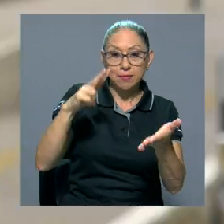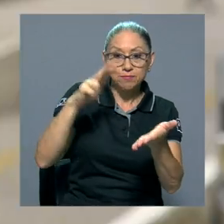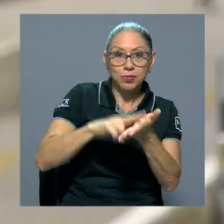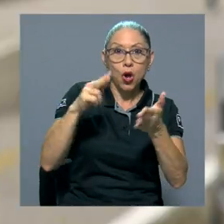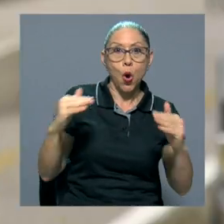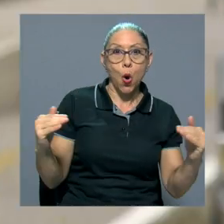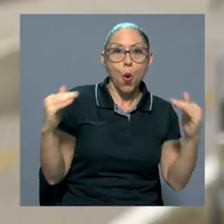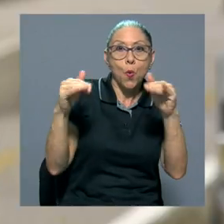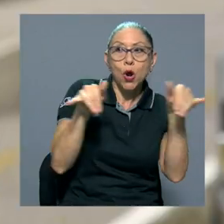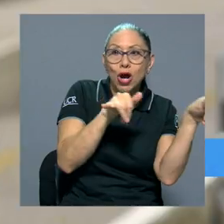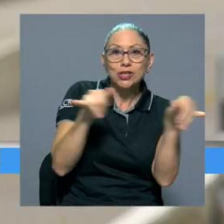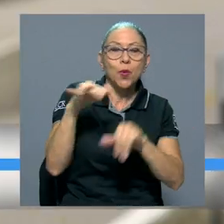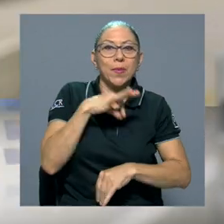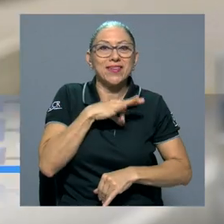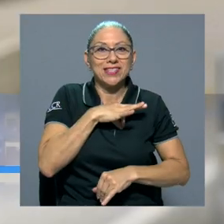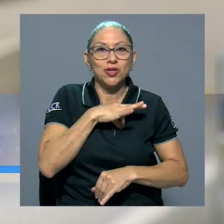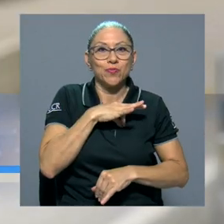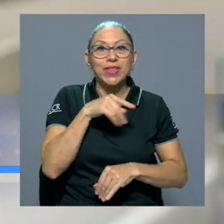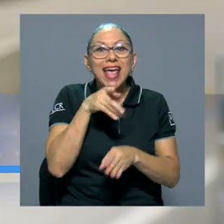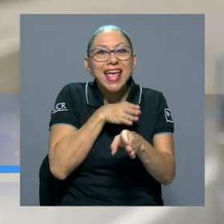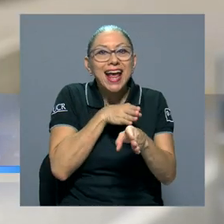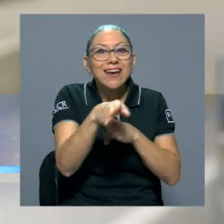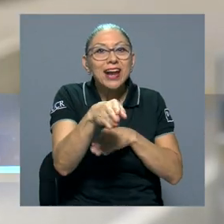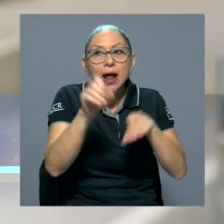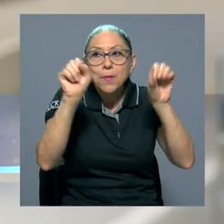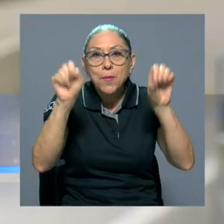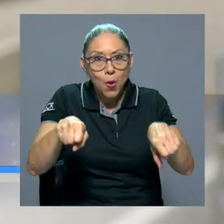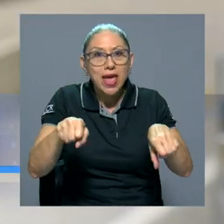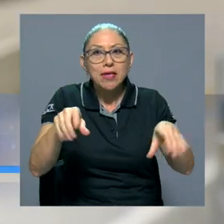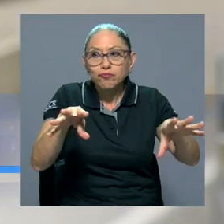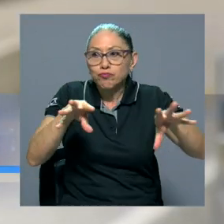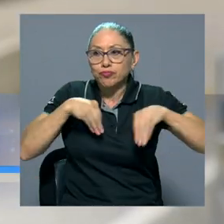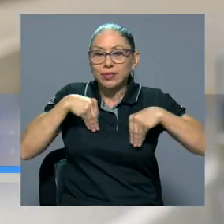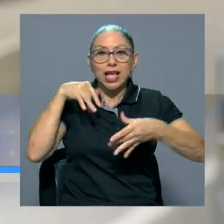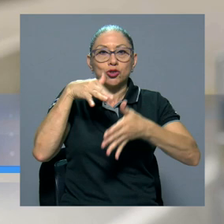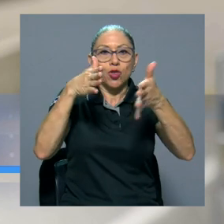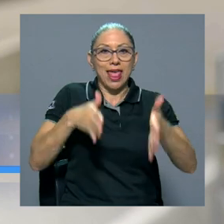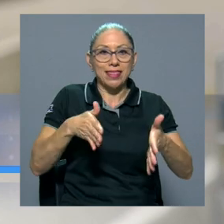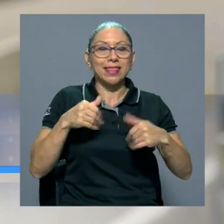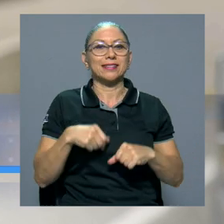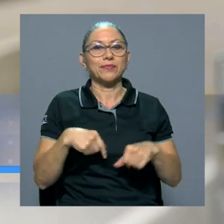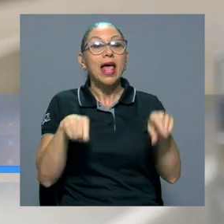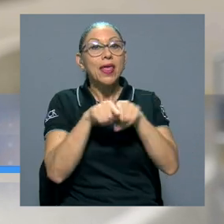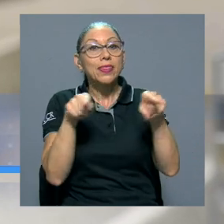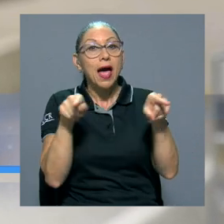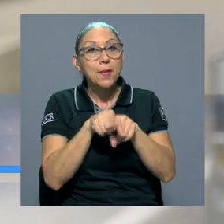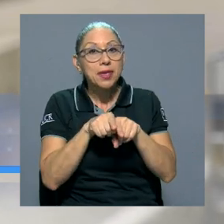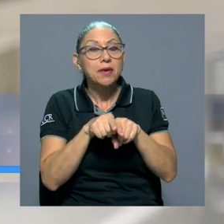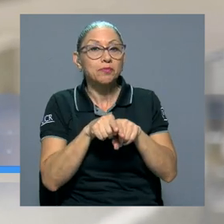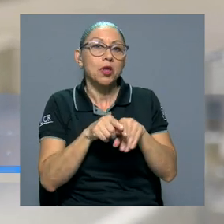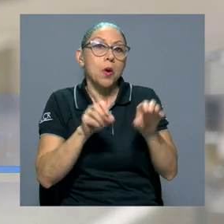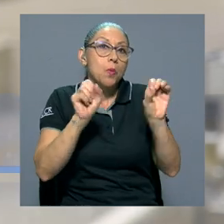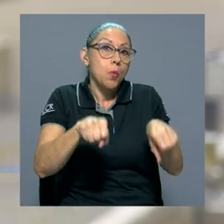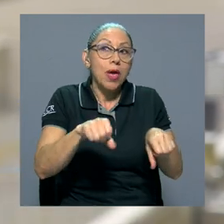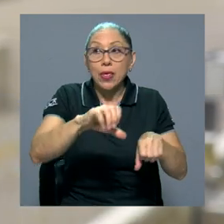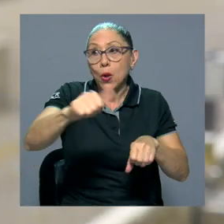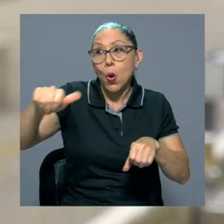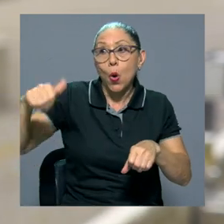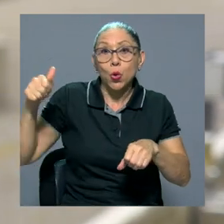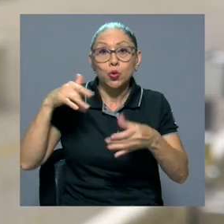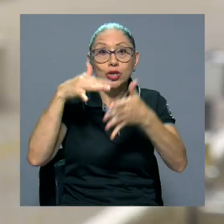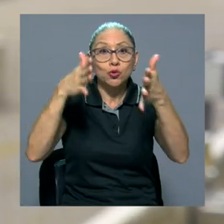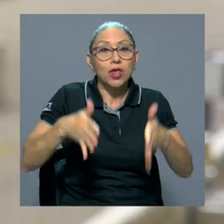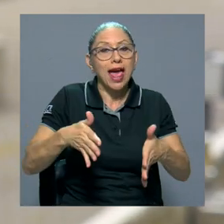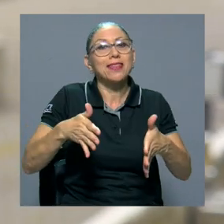beneficio la carrera poder ingresar estudiantes en primera instancia. Además de eso, poder posicionar a otros estudiantes a nivel